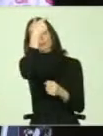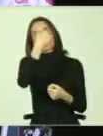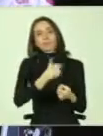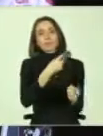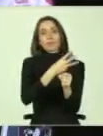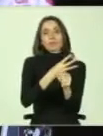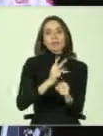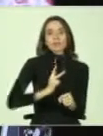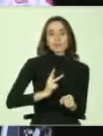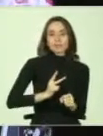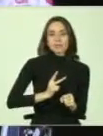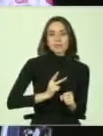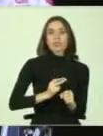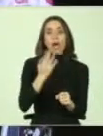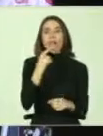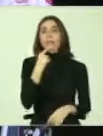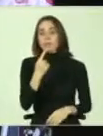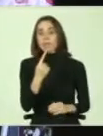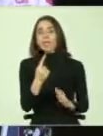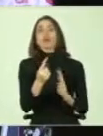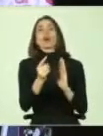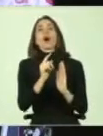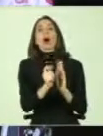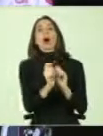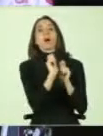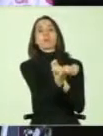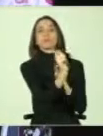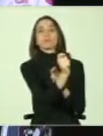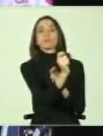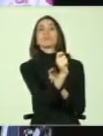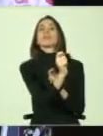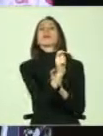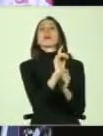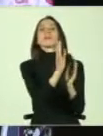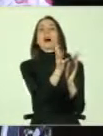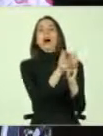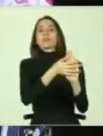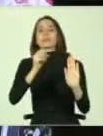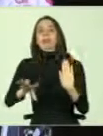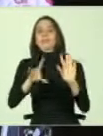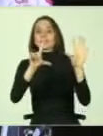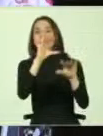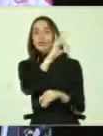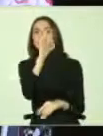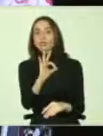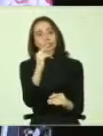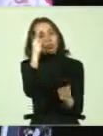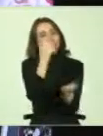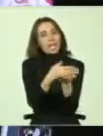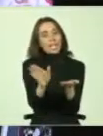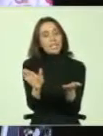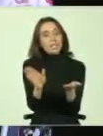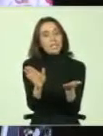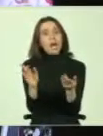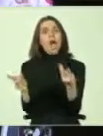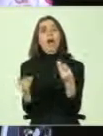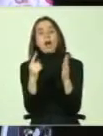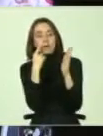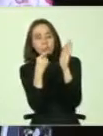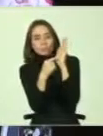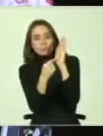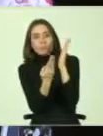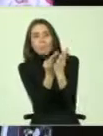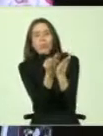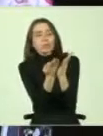que se le iba a eliminar 7% de cotización y eso fue parcial. ¿Se acuerdan que había muchas propuestas con letras chicas?